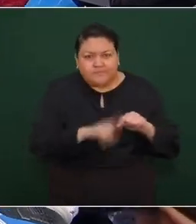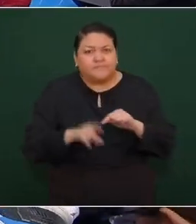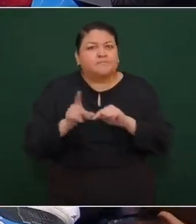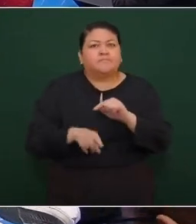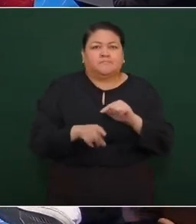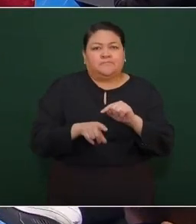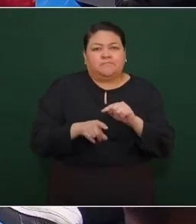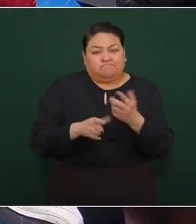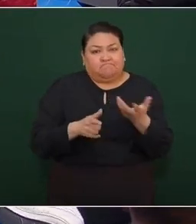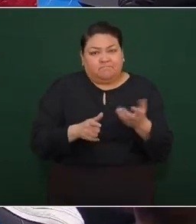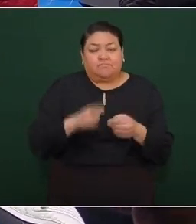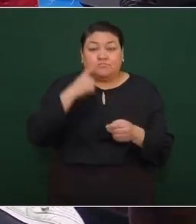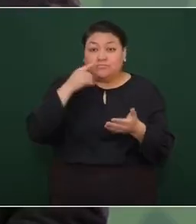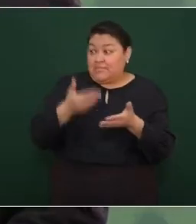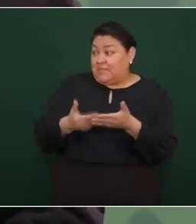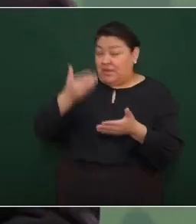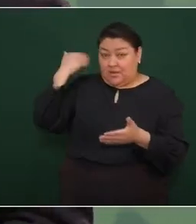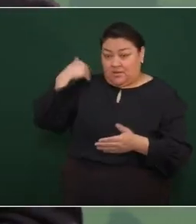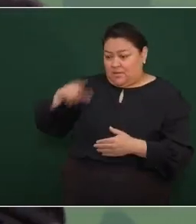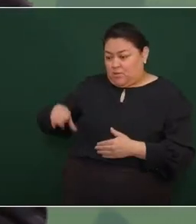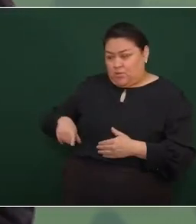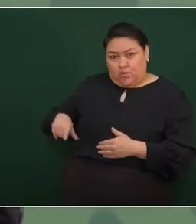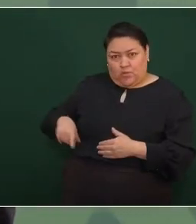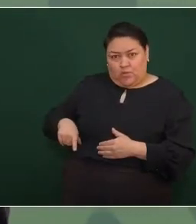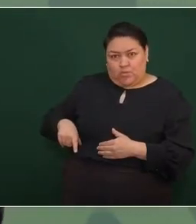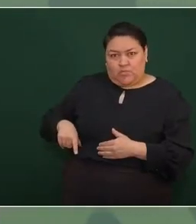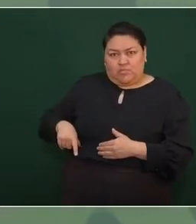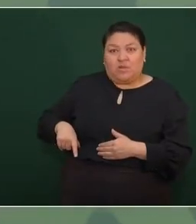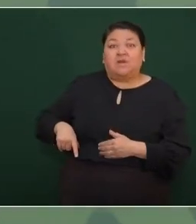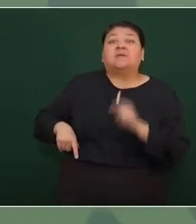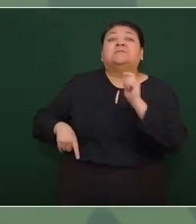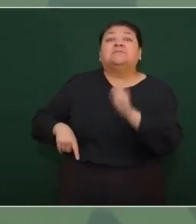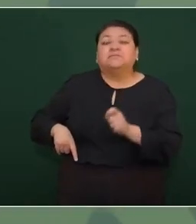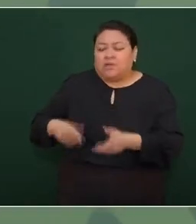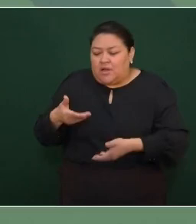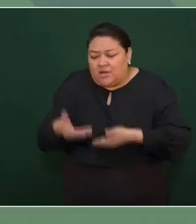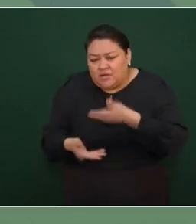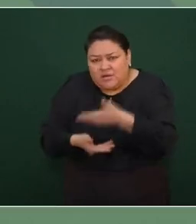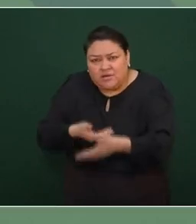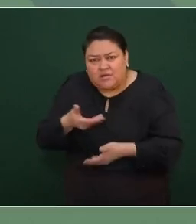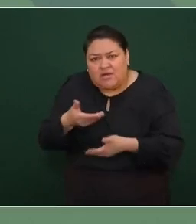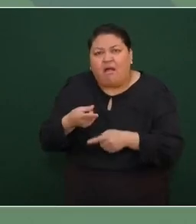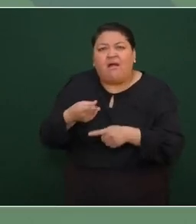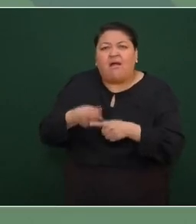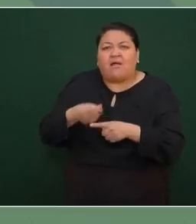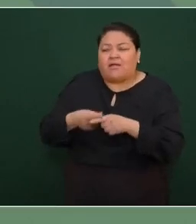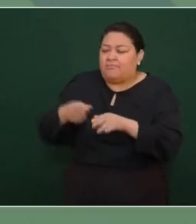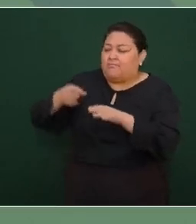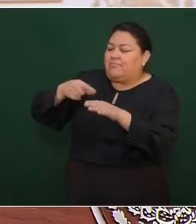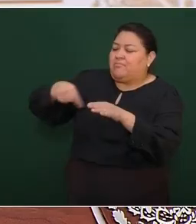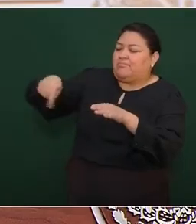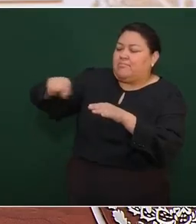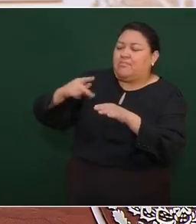porque antes el gobierno estaba al servicio de una mafia.